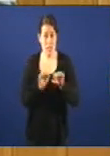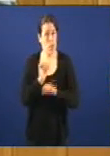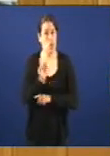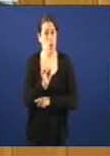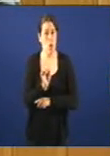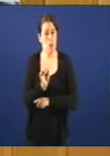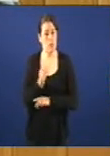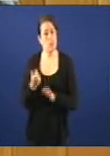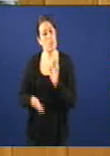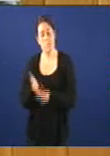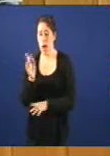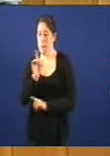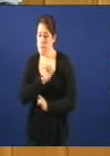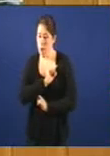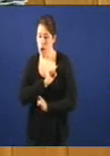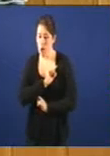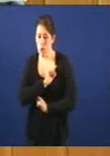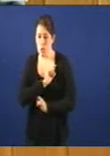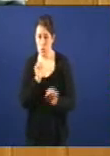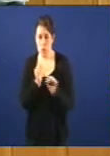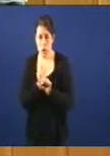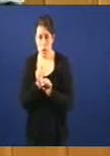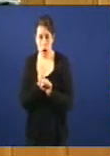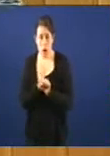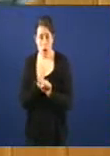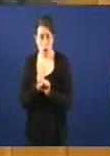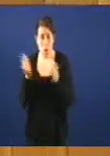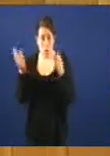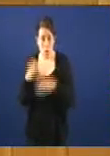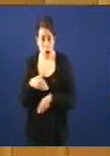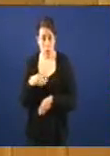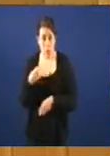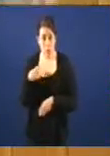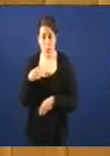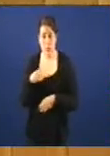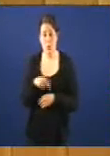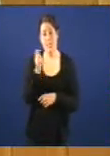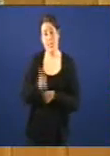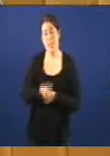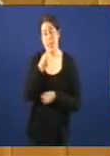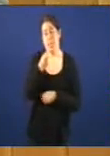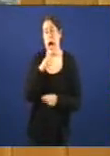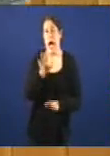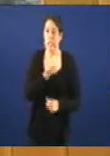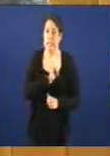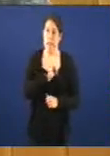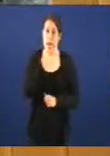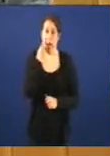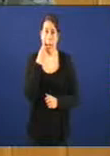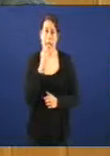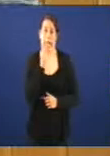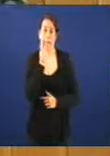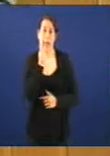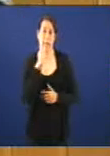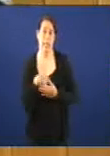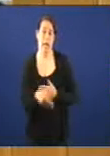paro, o desemprego, que non cobren, non fan nada e cando teñen unha sentencia dicen non, hai que esperar a ver que pasa o final do todo